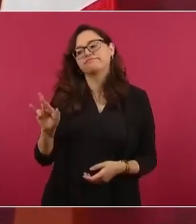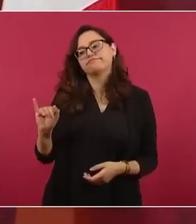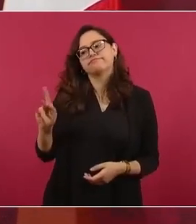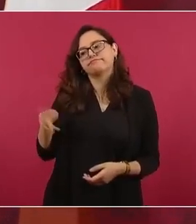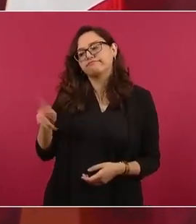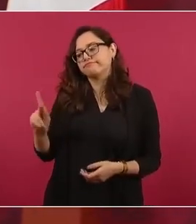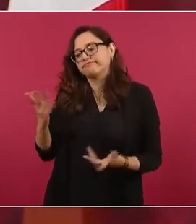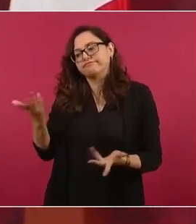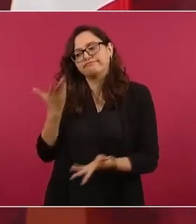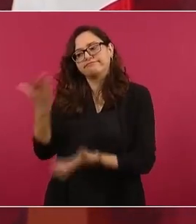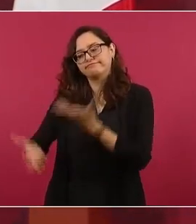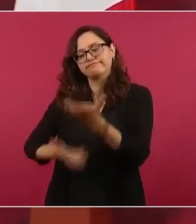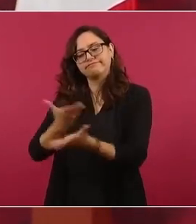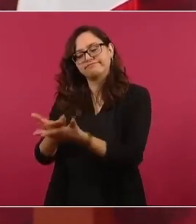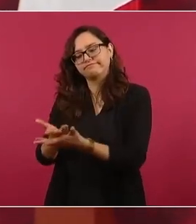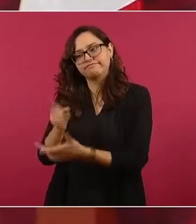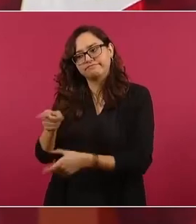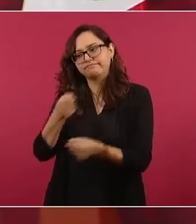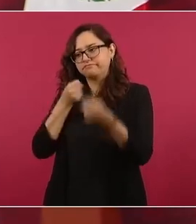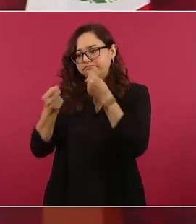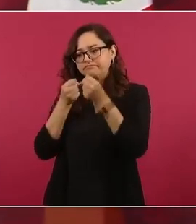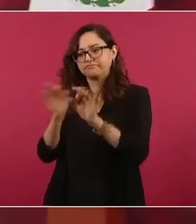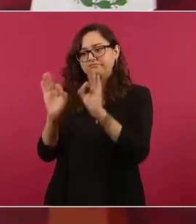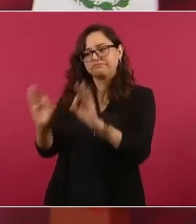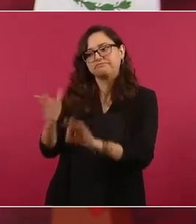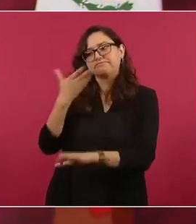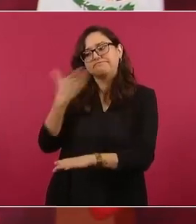extraordinario periodista,